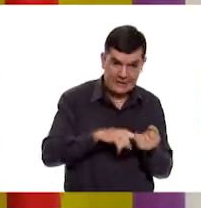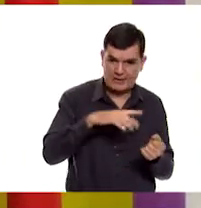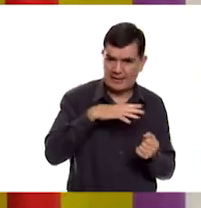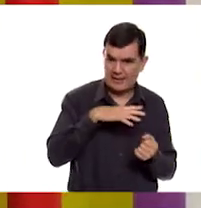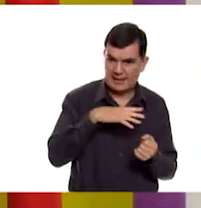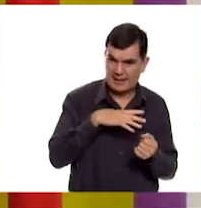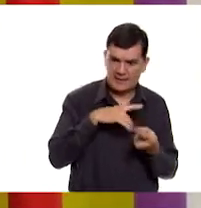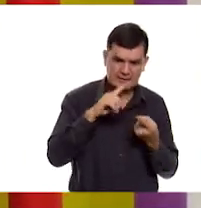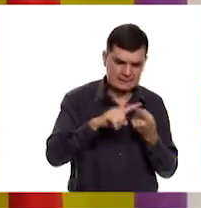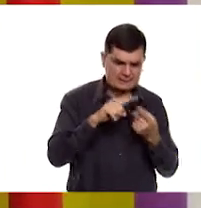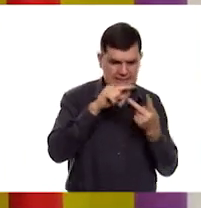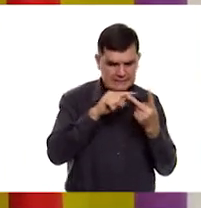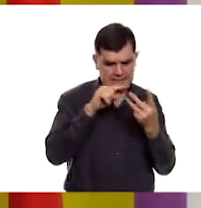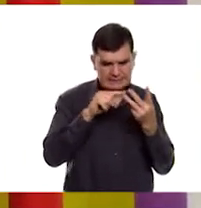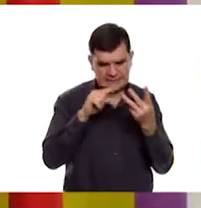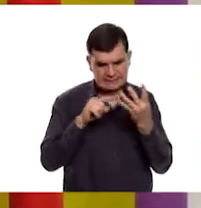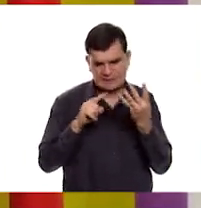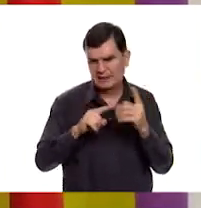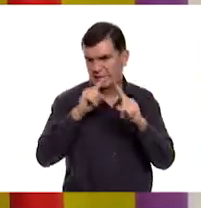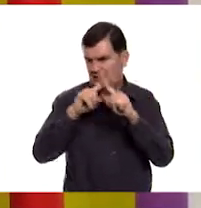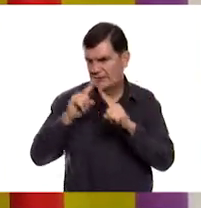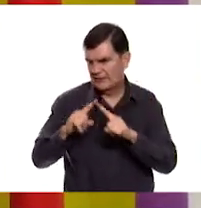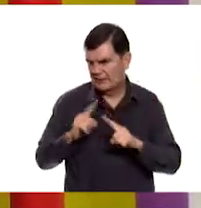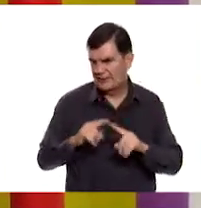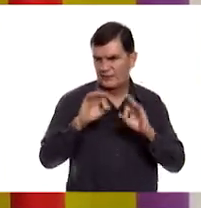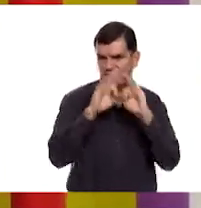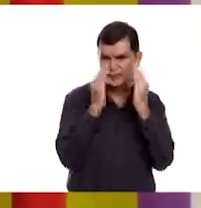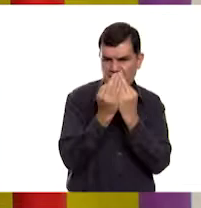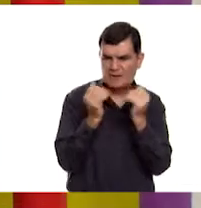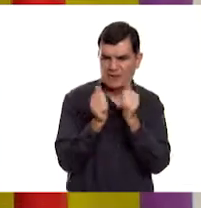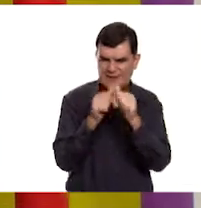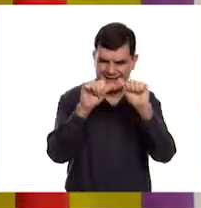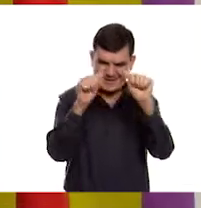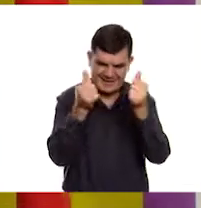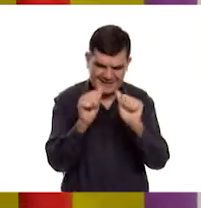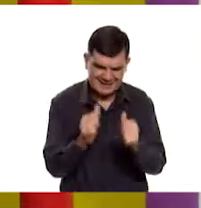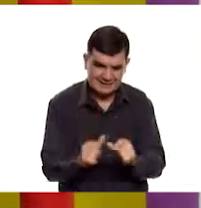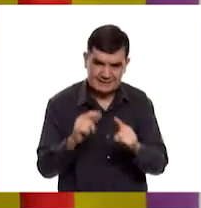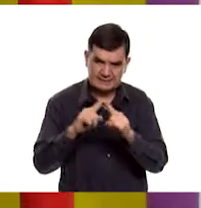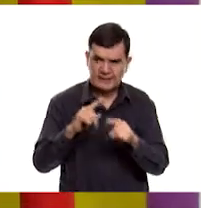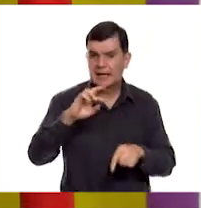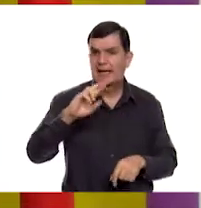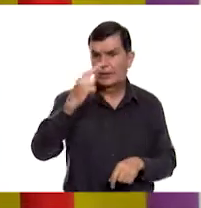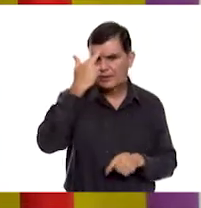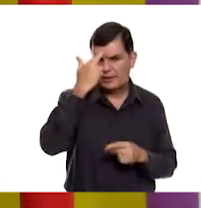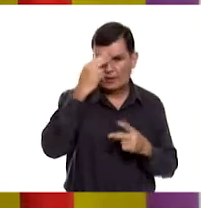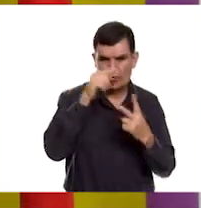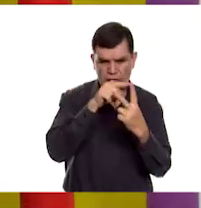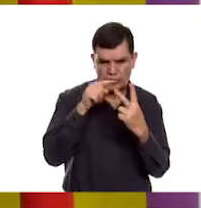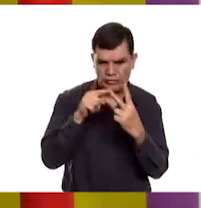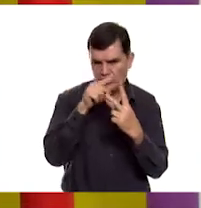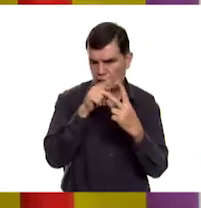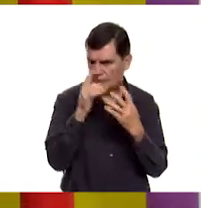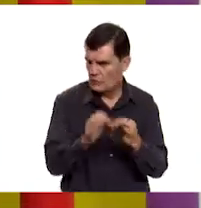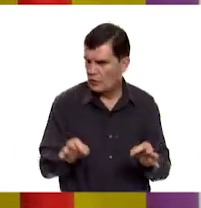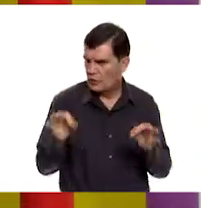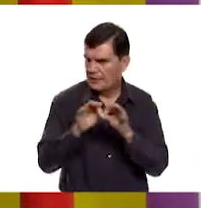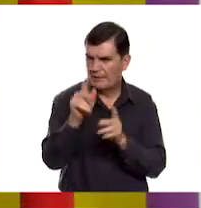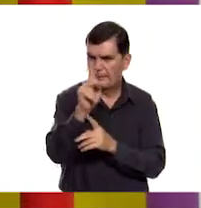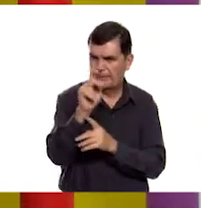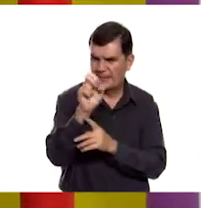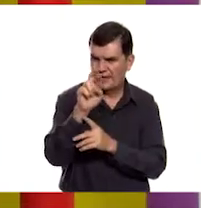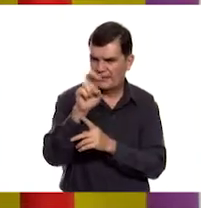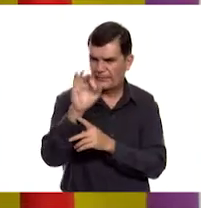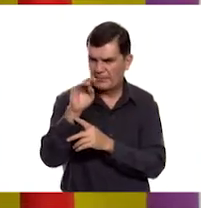encontrar varios tipos de otras manifestaciones artísticas. Y recuerda que vimos dos elementos muy importantes del performance.